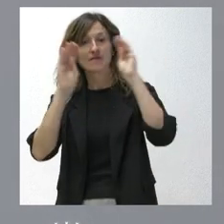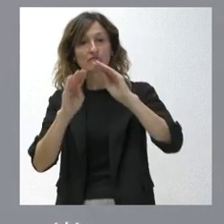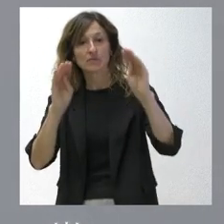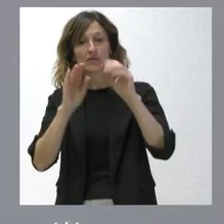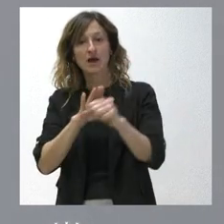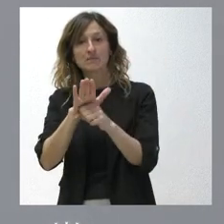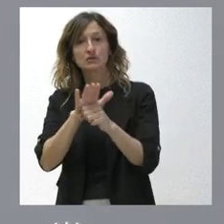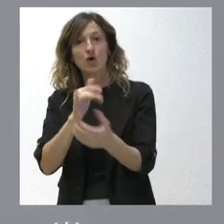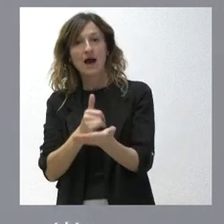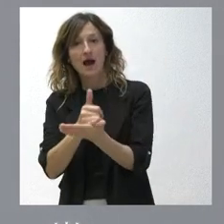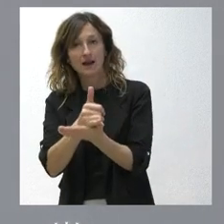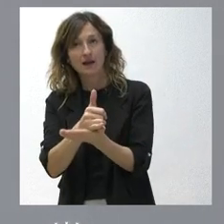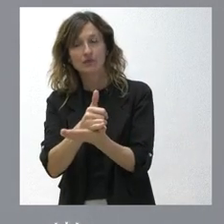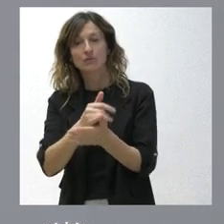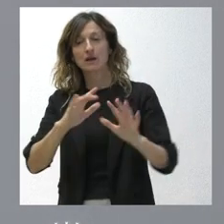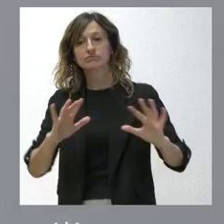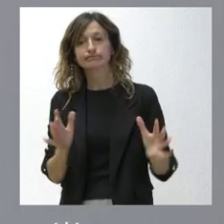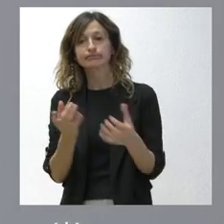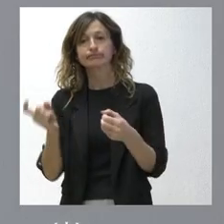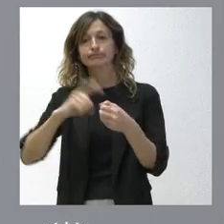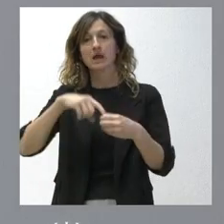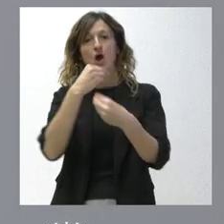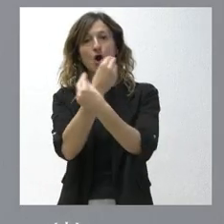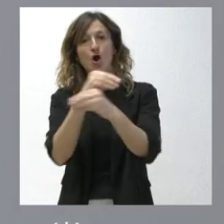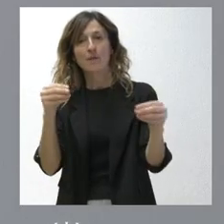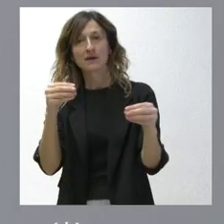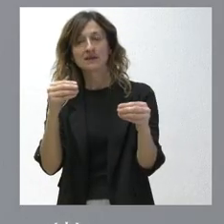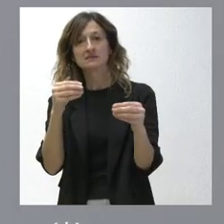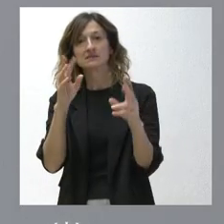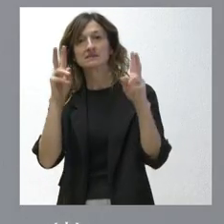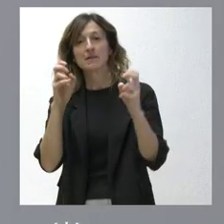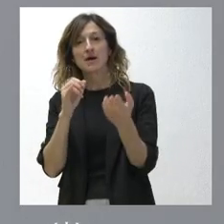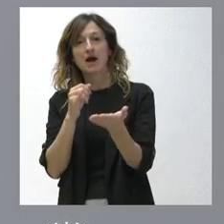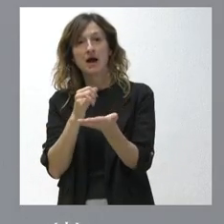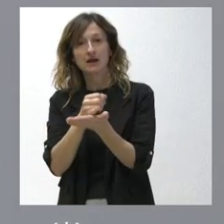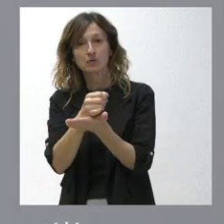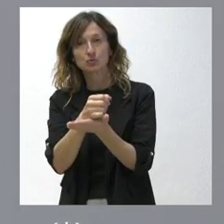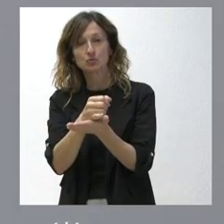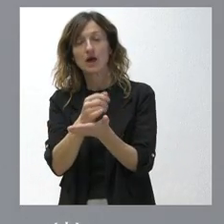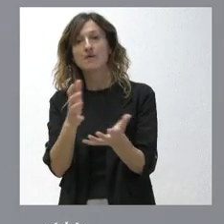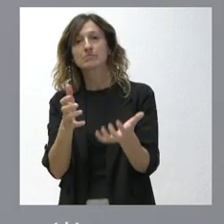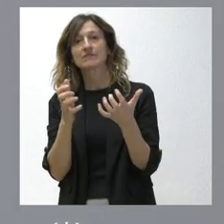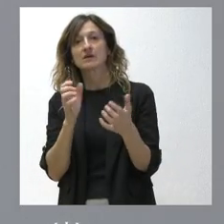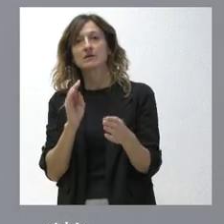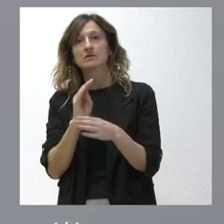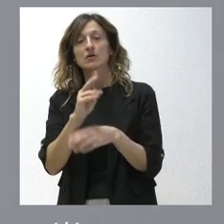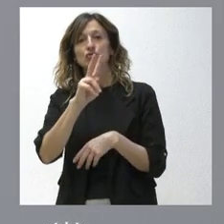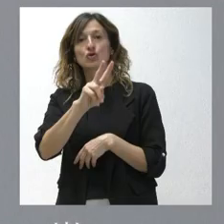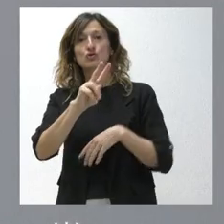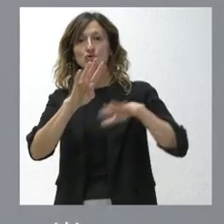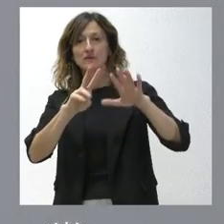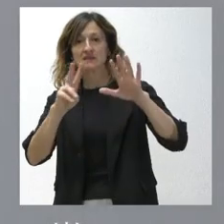agrario y, por tanto, para favorecer la incorporación de jóvenes al mundo de la agricultura. De esta actuación se van a beneficiar 297